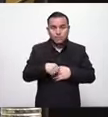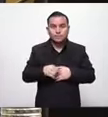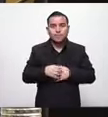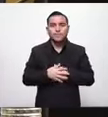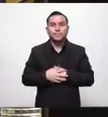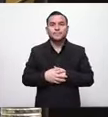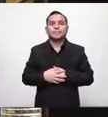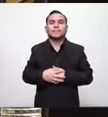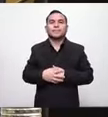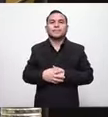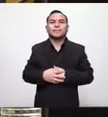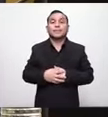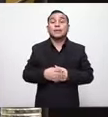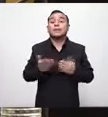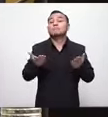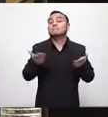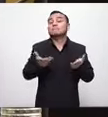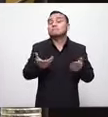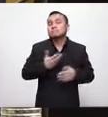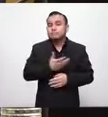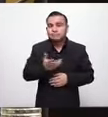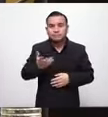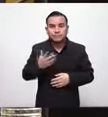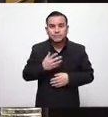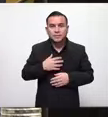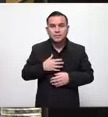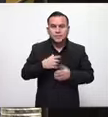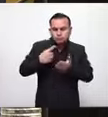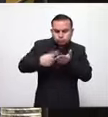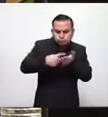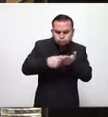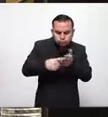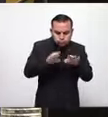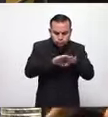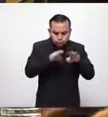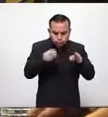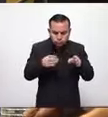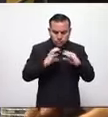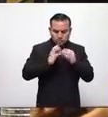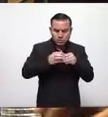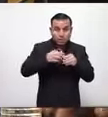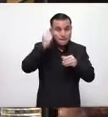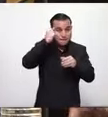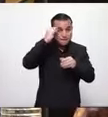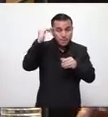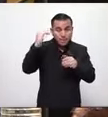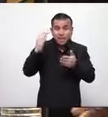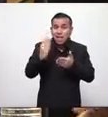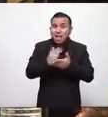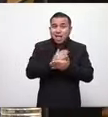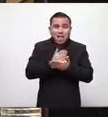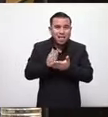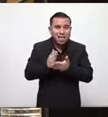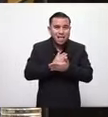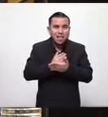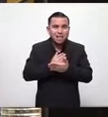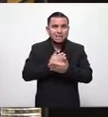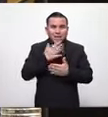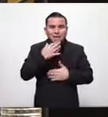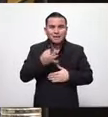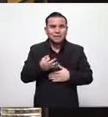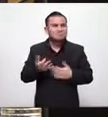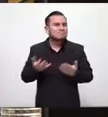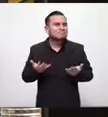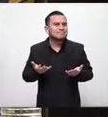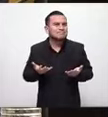cuando se realizaba la comisión política sin haber tenido dijéramos